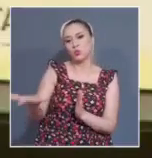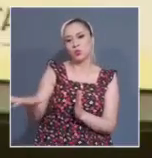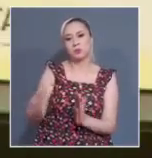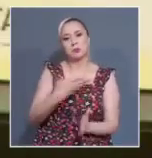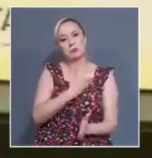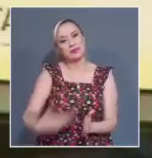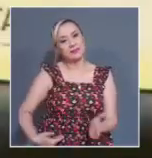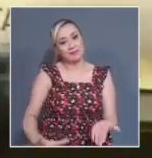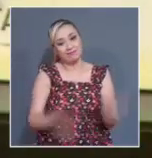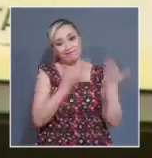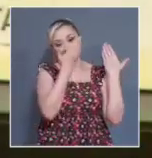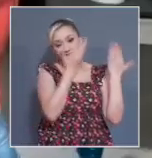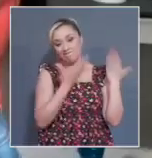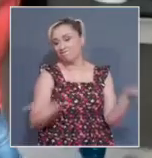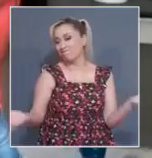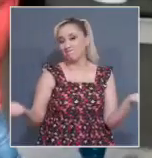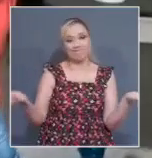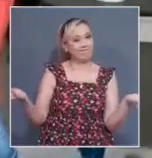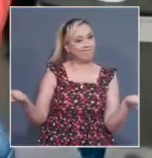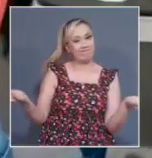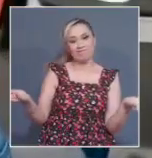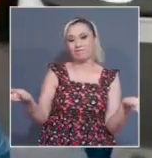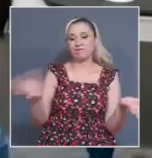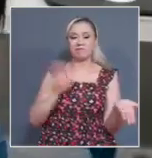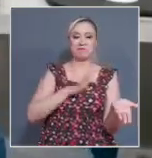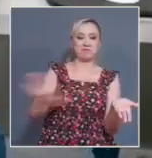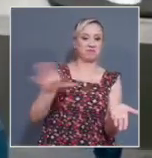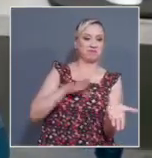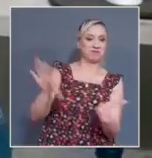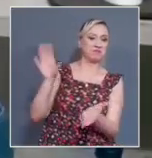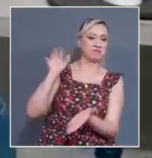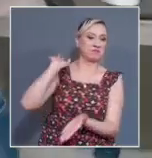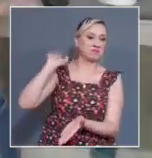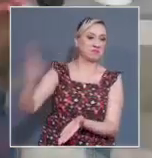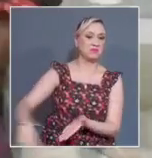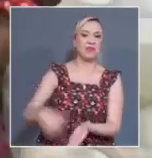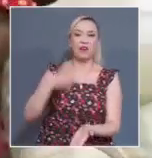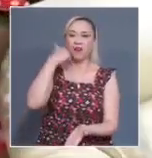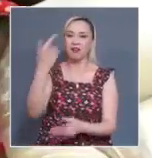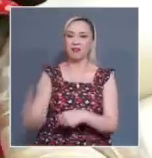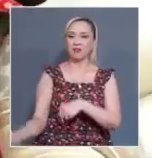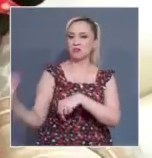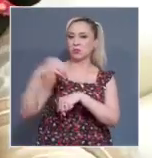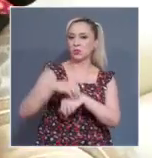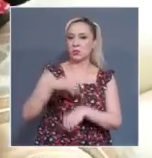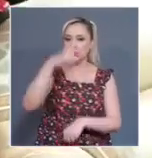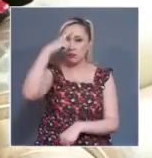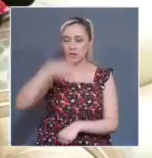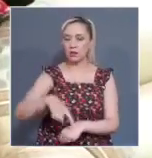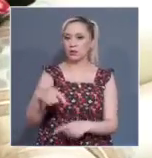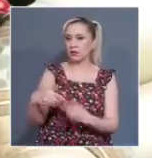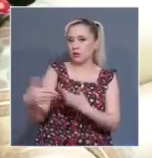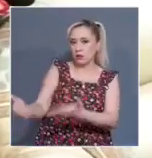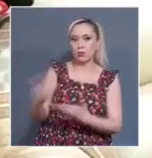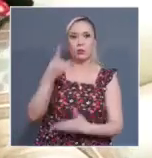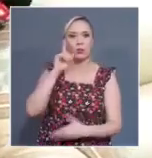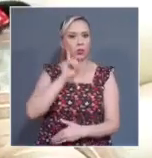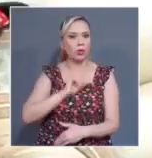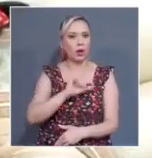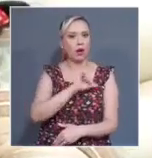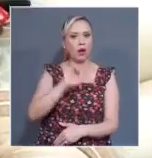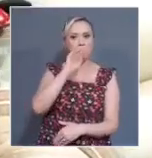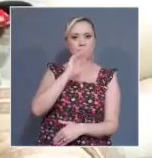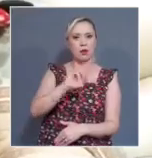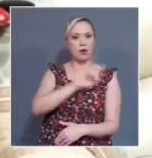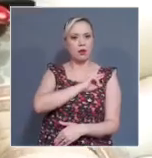incurrió en una omisión debido a que no diseñó ni ejecutó una política pública dirigida a las mujeres cabeza de familia, quienes en el